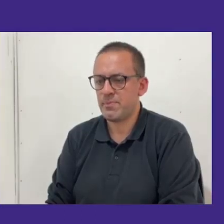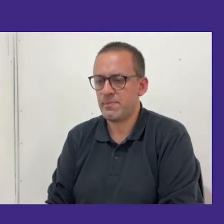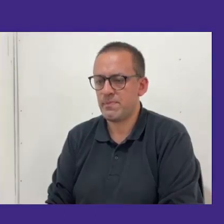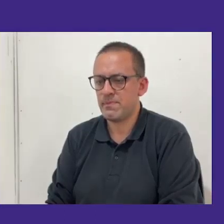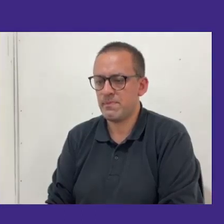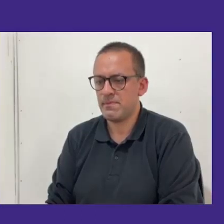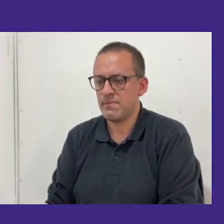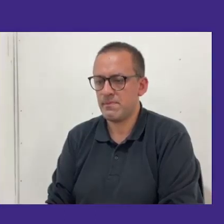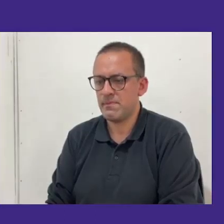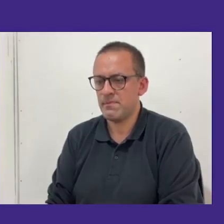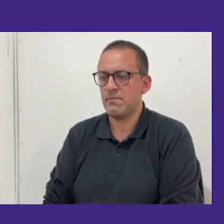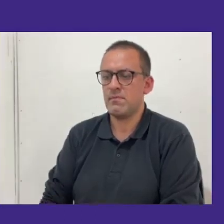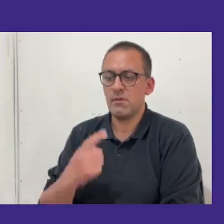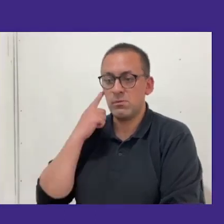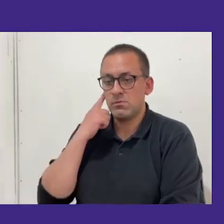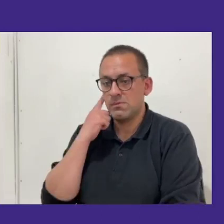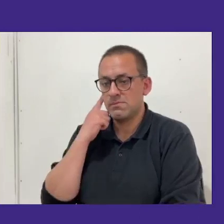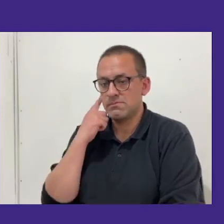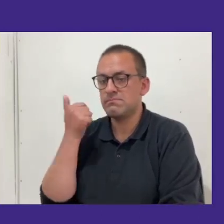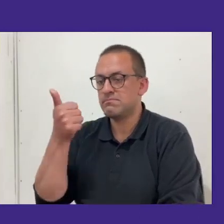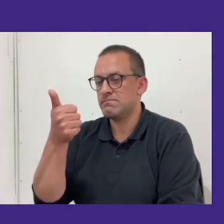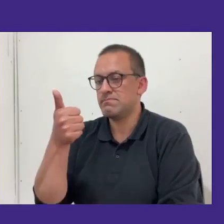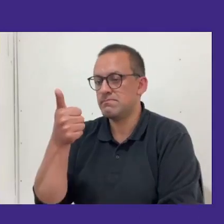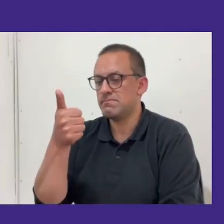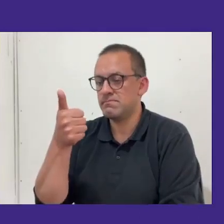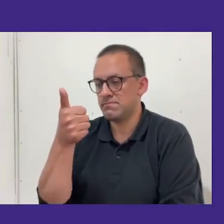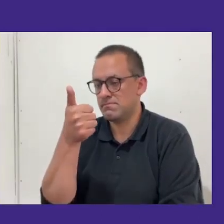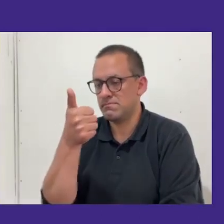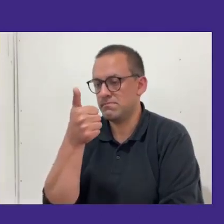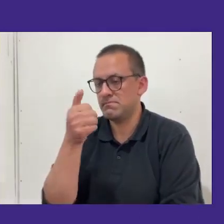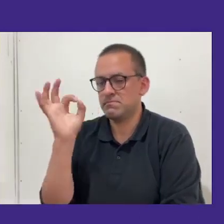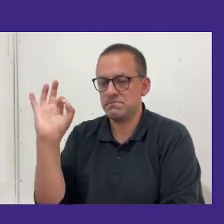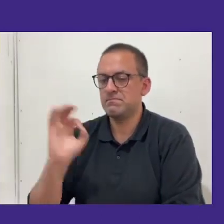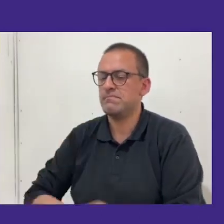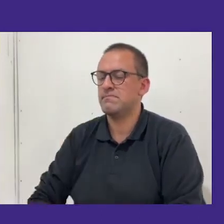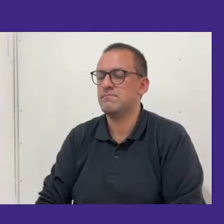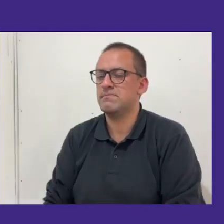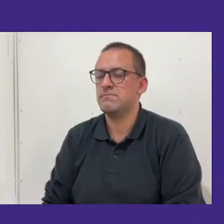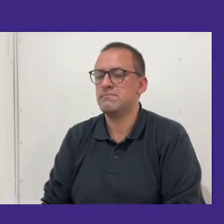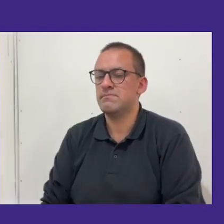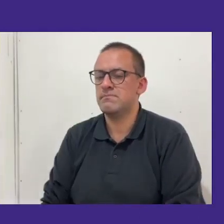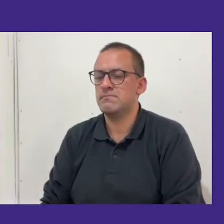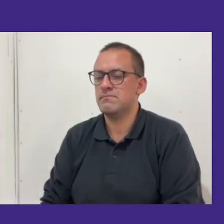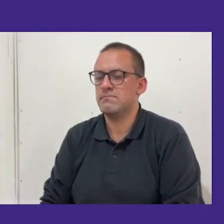Ya, ¿me escuchan? Sí, está bien. Ya, súper.